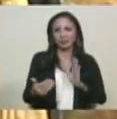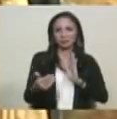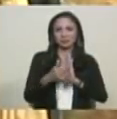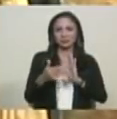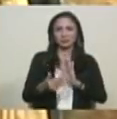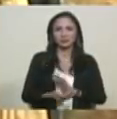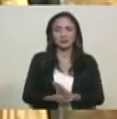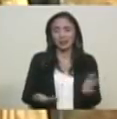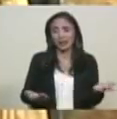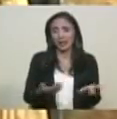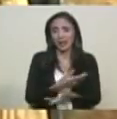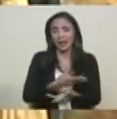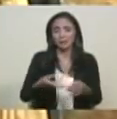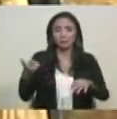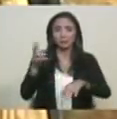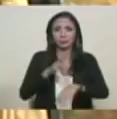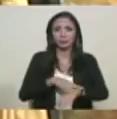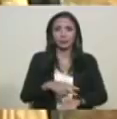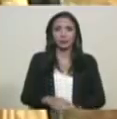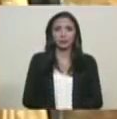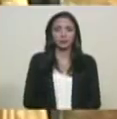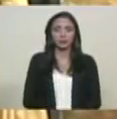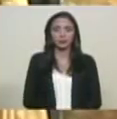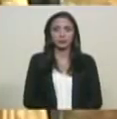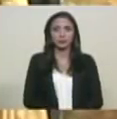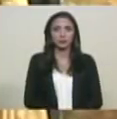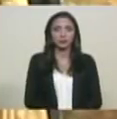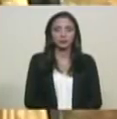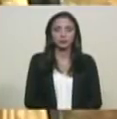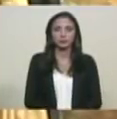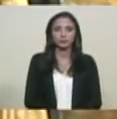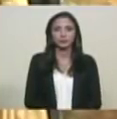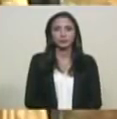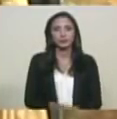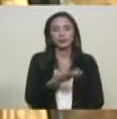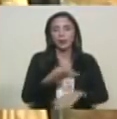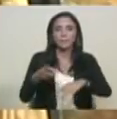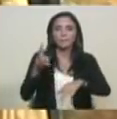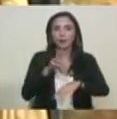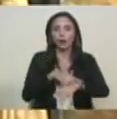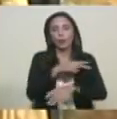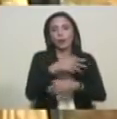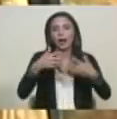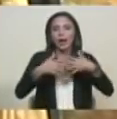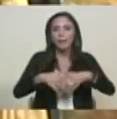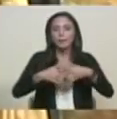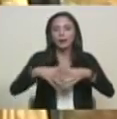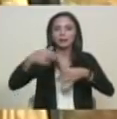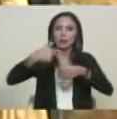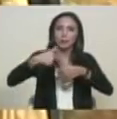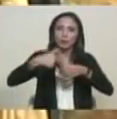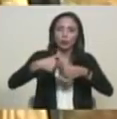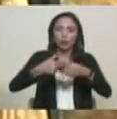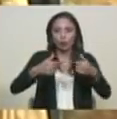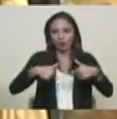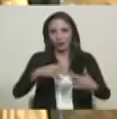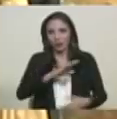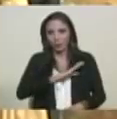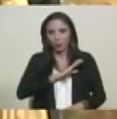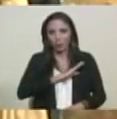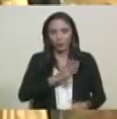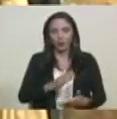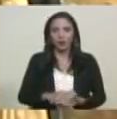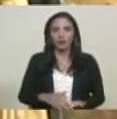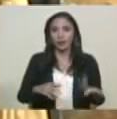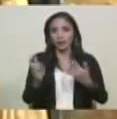perjuicio, daño. A PDVSA, nuestra principal industria nacional,